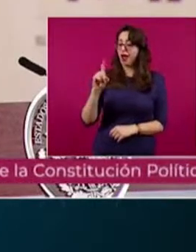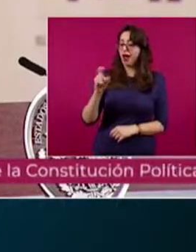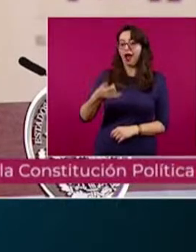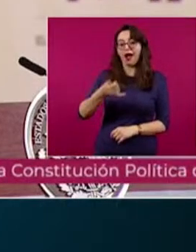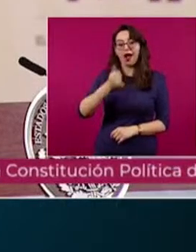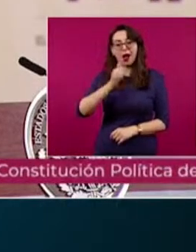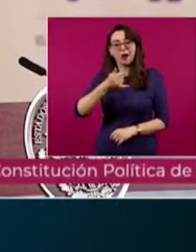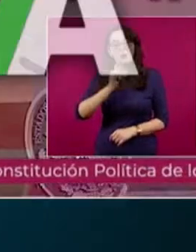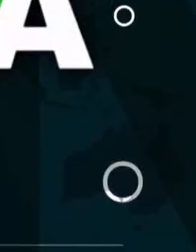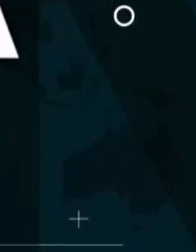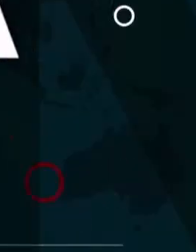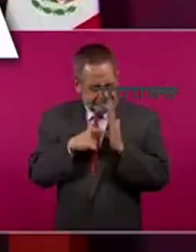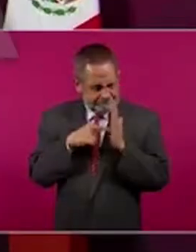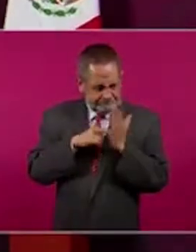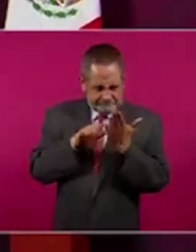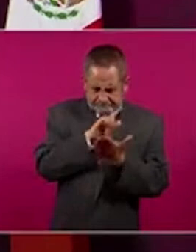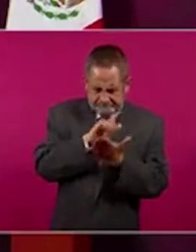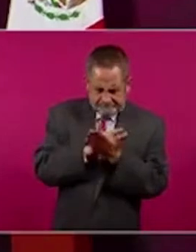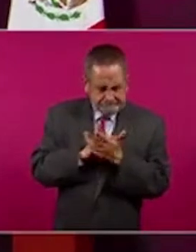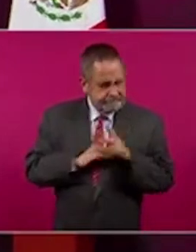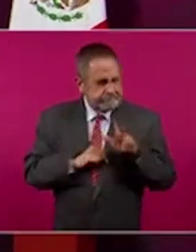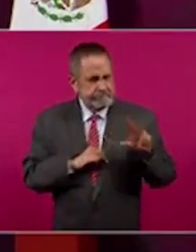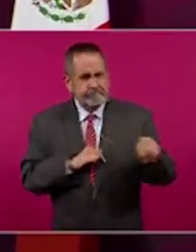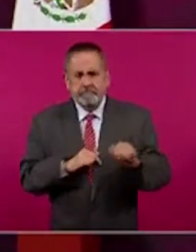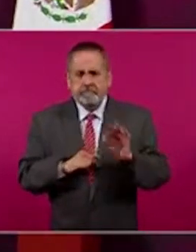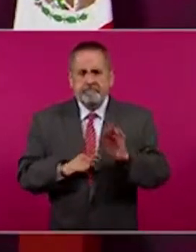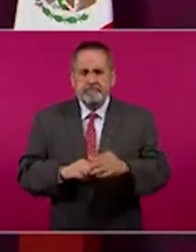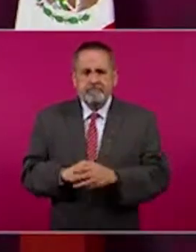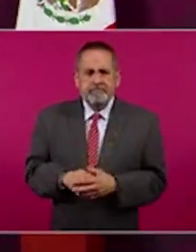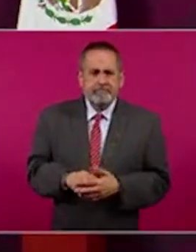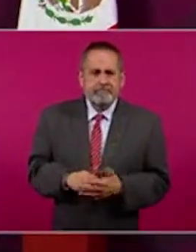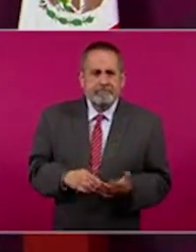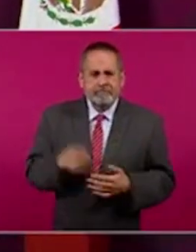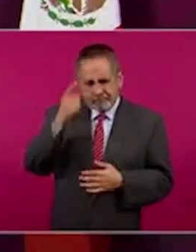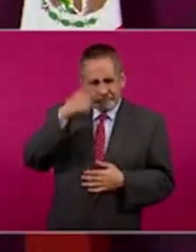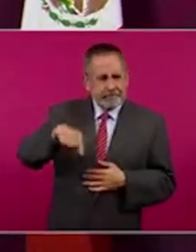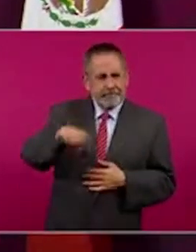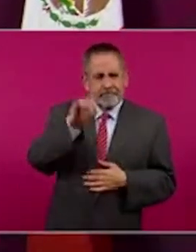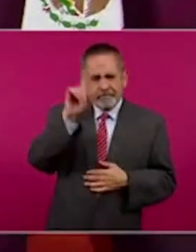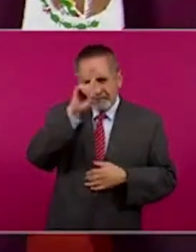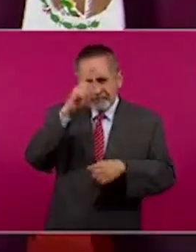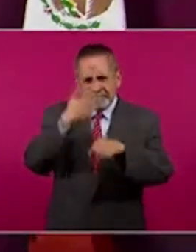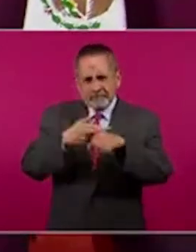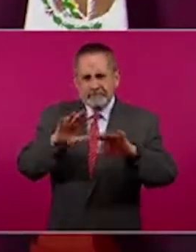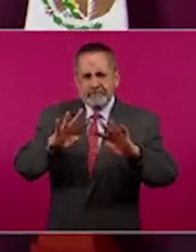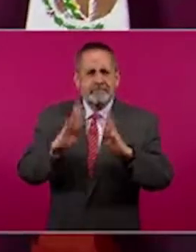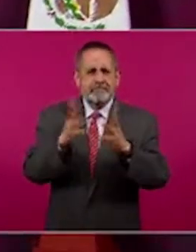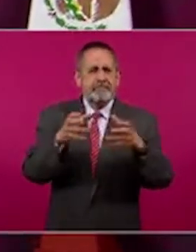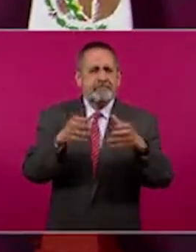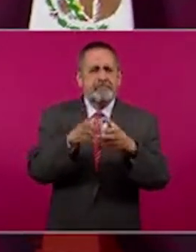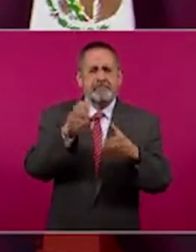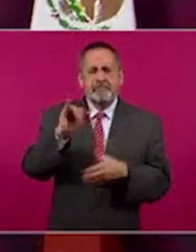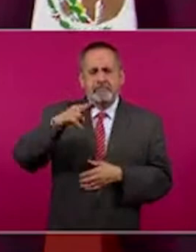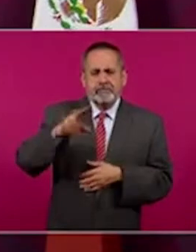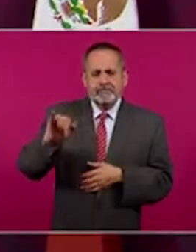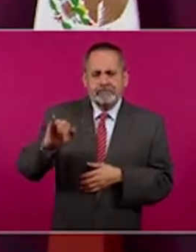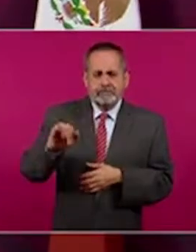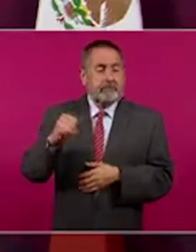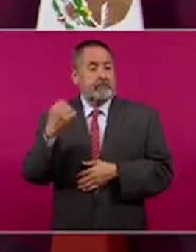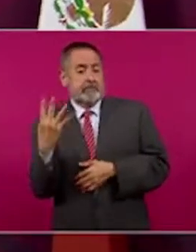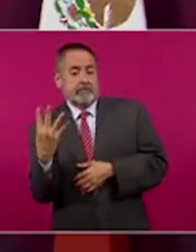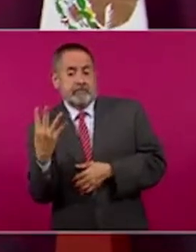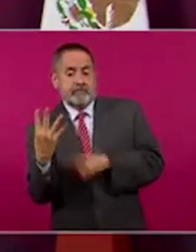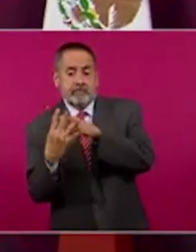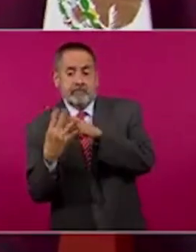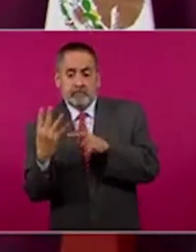secretario de Gobernación. Era un despropósito de los consejeros del INAI, los cuatro consejeros,